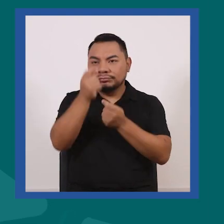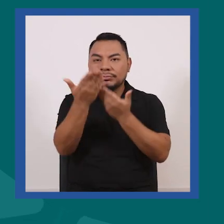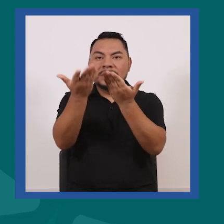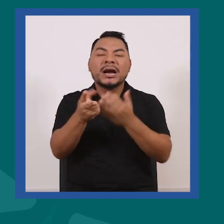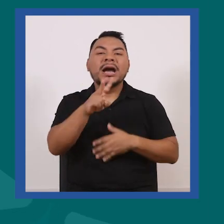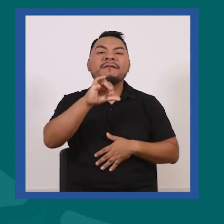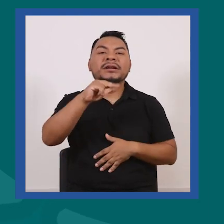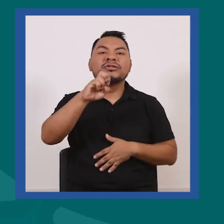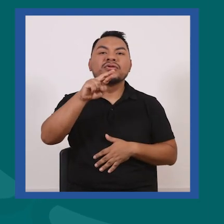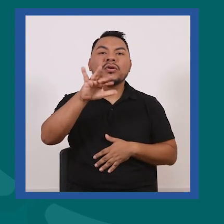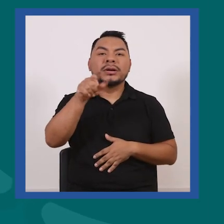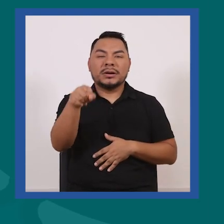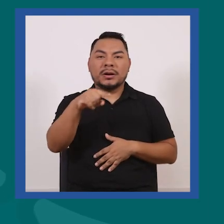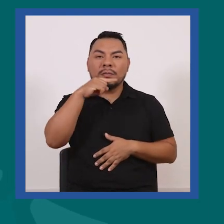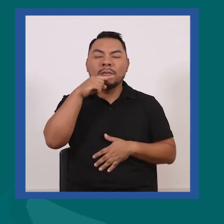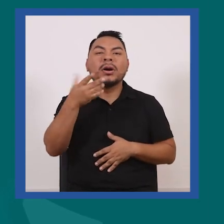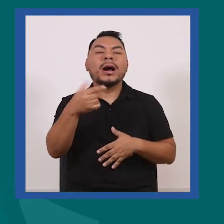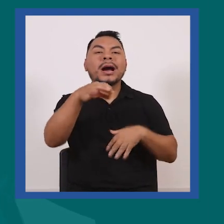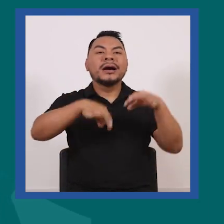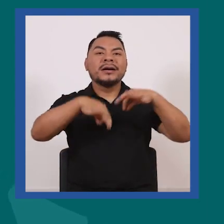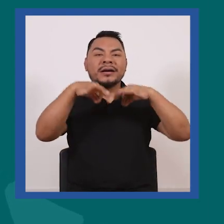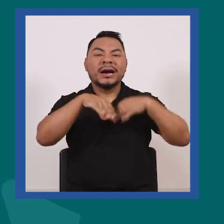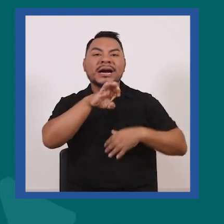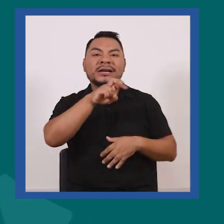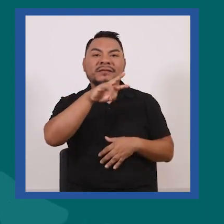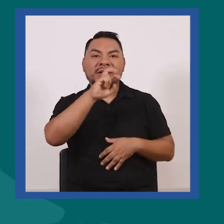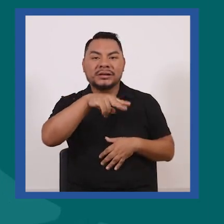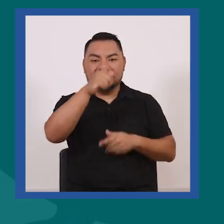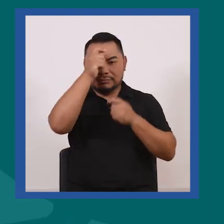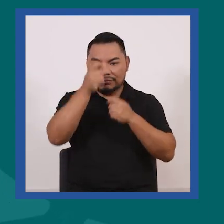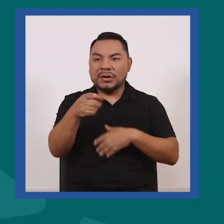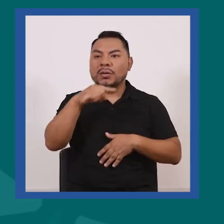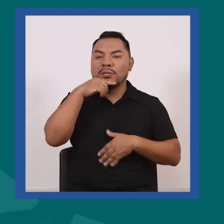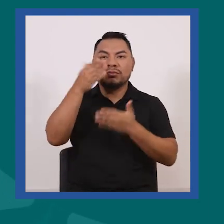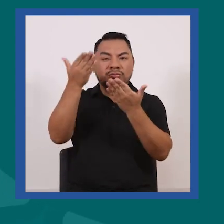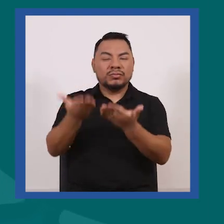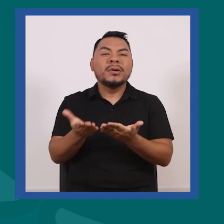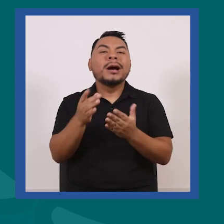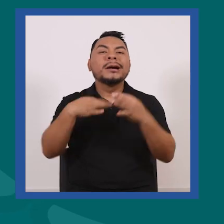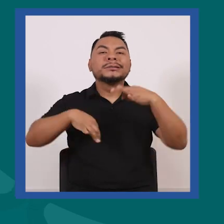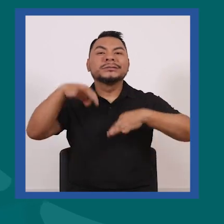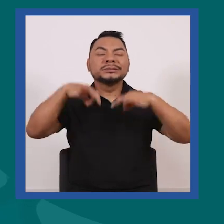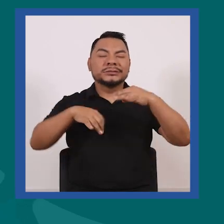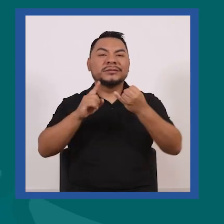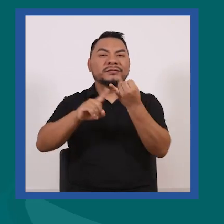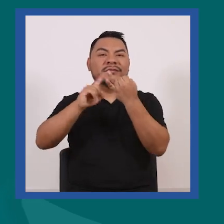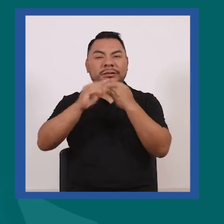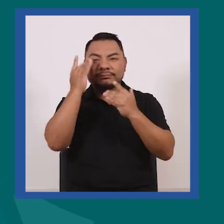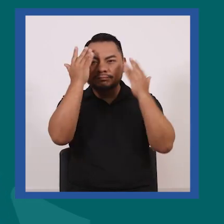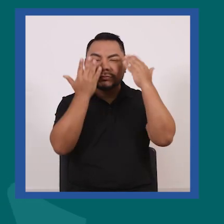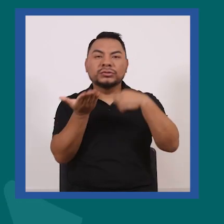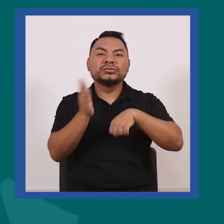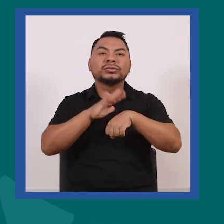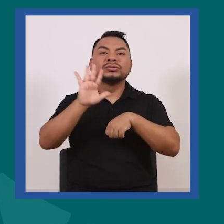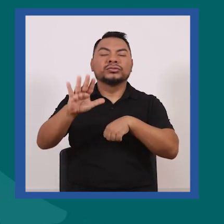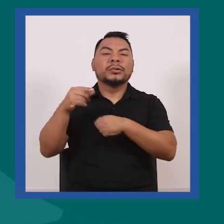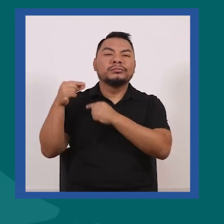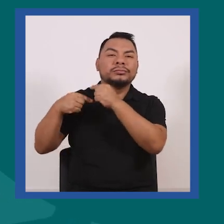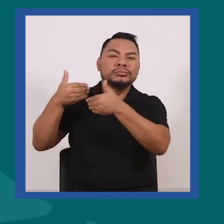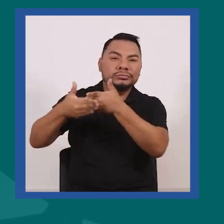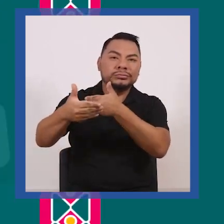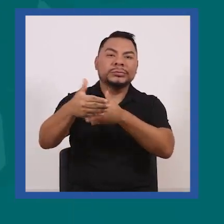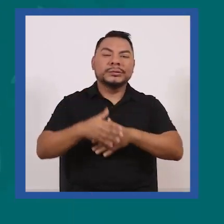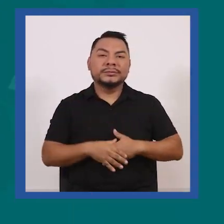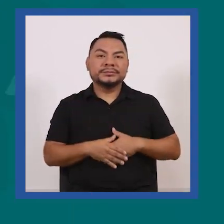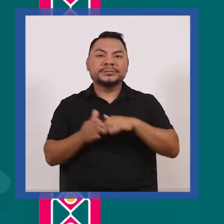Victoria Santa Cruz. La actriz Evelyn Ortiz le rinde homenaje a la maestra con obra de teatro que reflexiona sobre su legado.